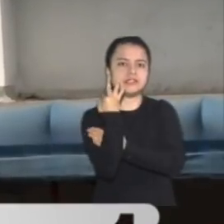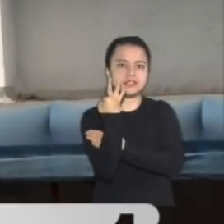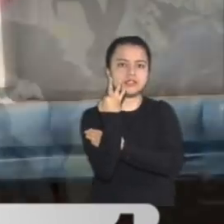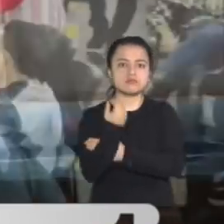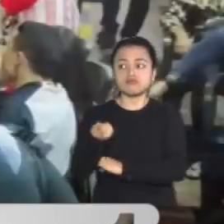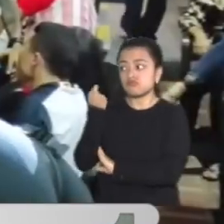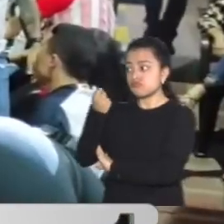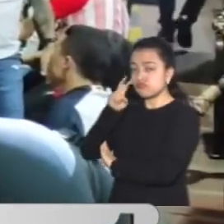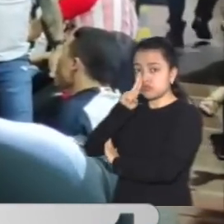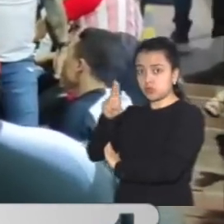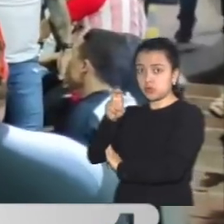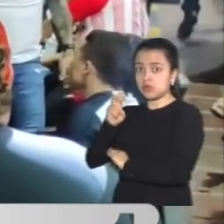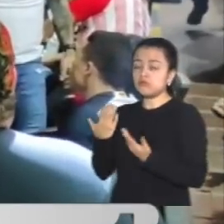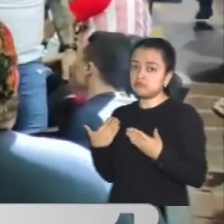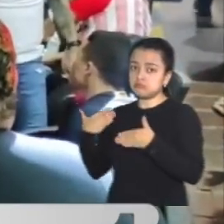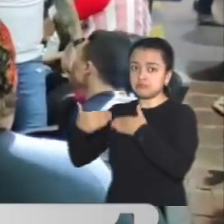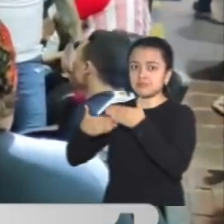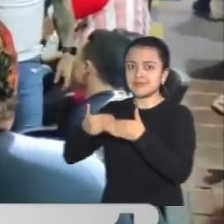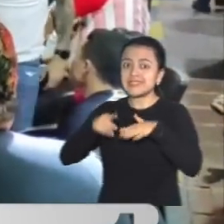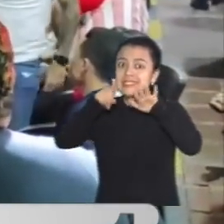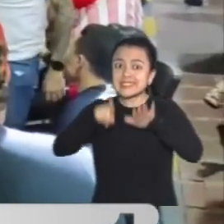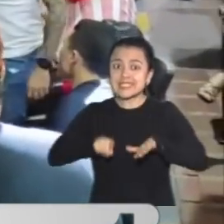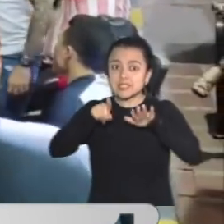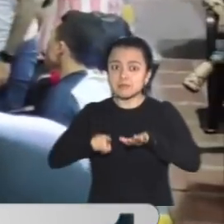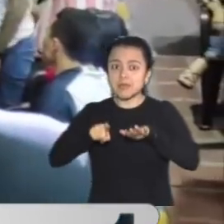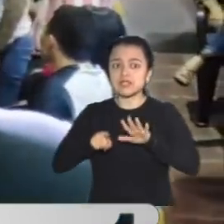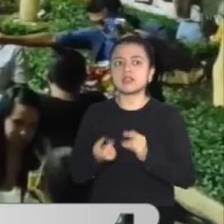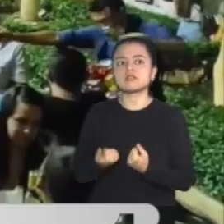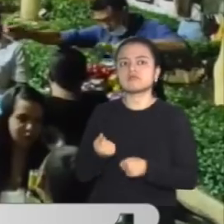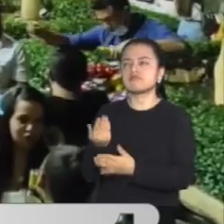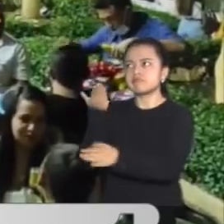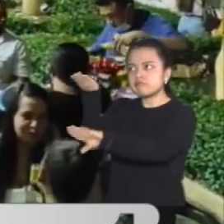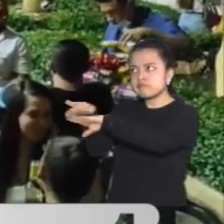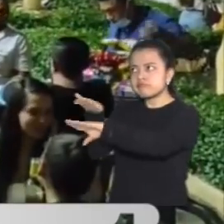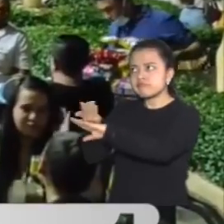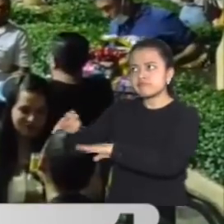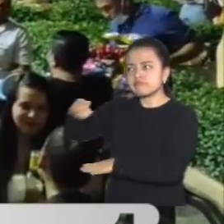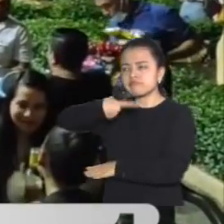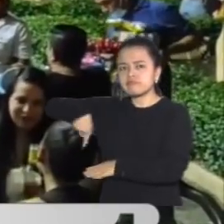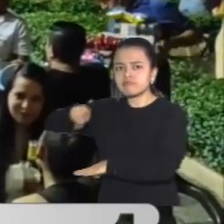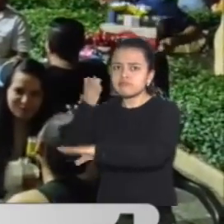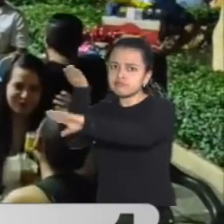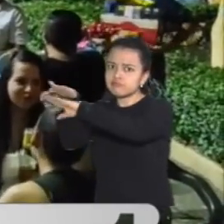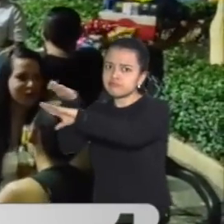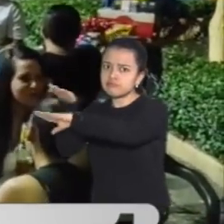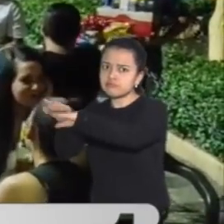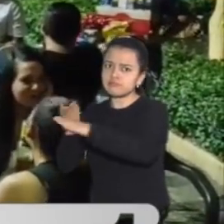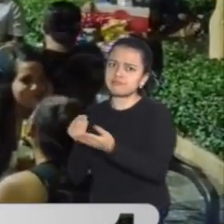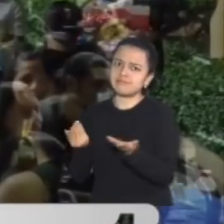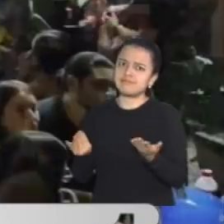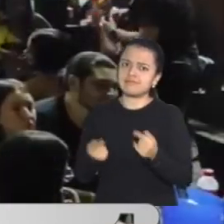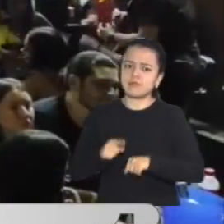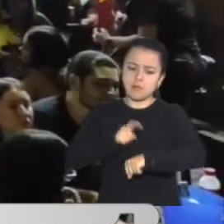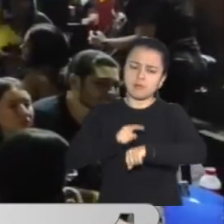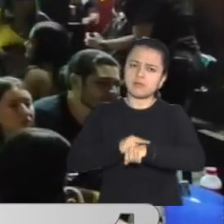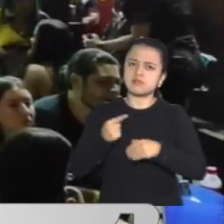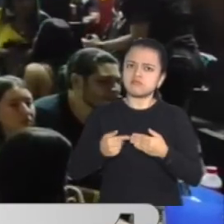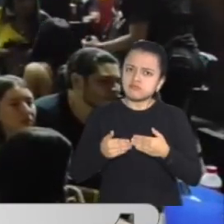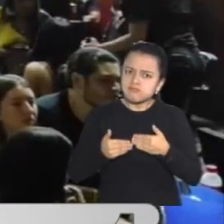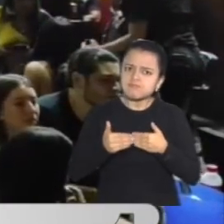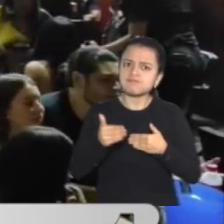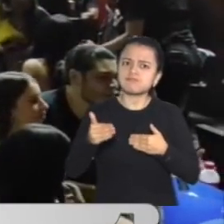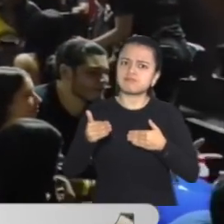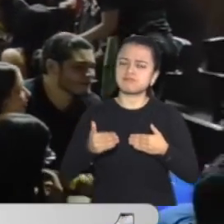junio pasado. Seis meses después, por los resultados, hasta la fecha, los propietarios de establecimientos nocturnos piden ampliación de los